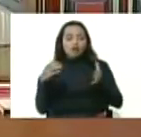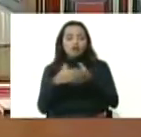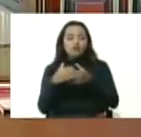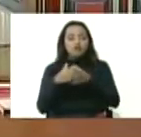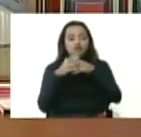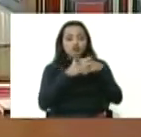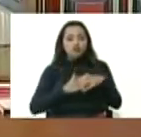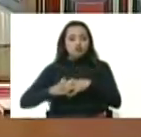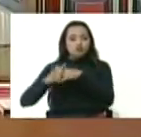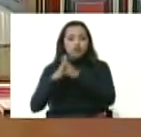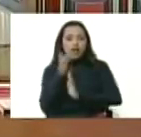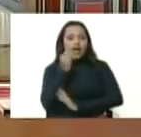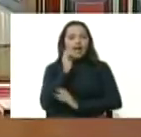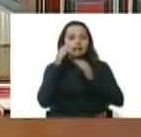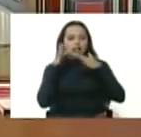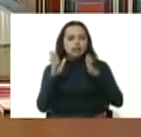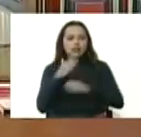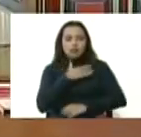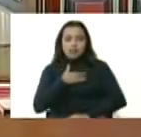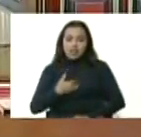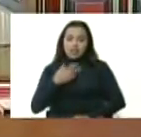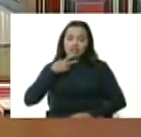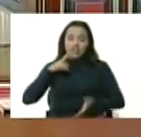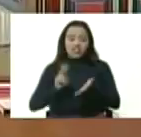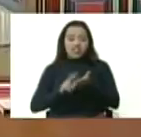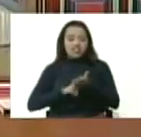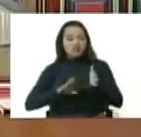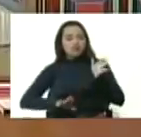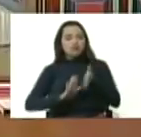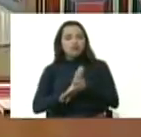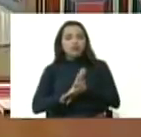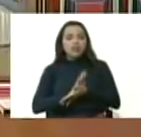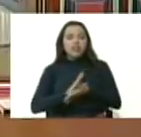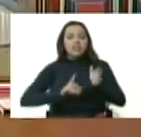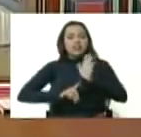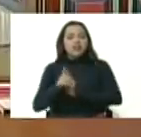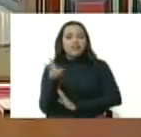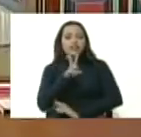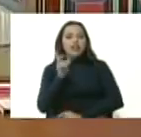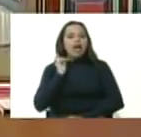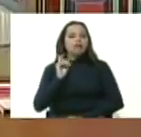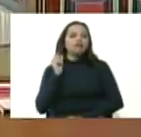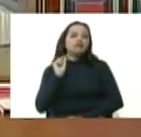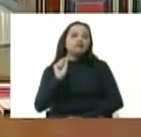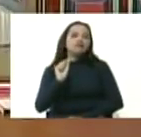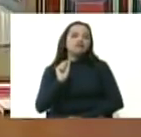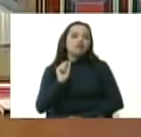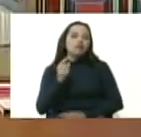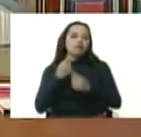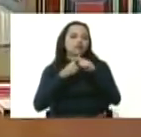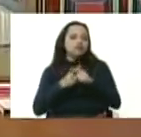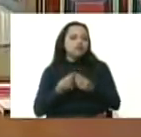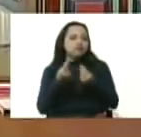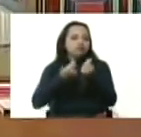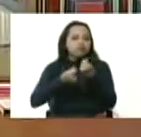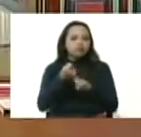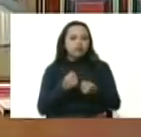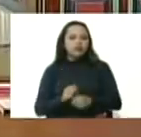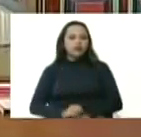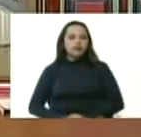Unidos están pendientes de sacar la verdad de los avances de Venezuela en un punto de cuenta del